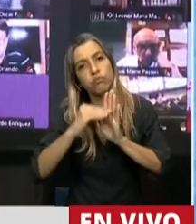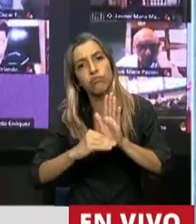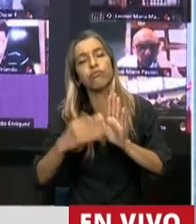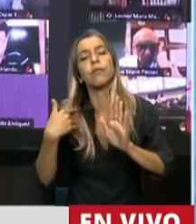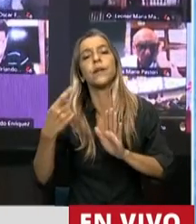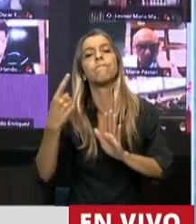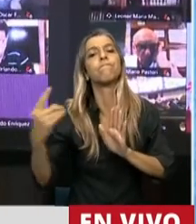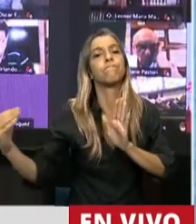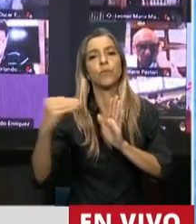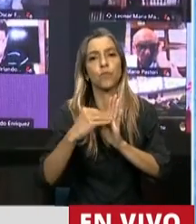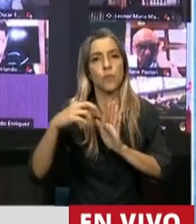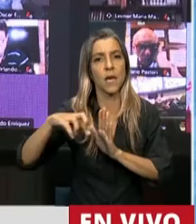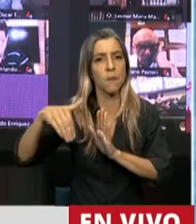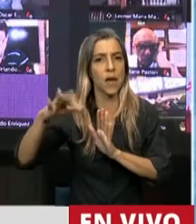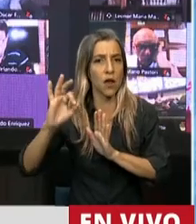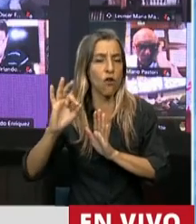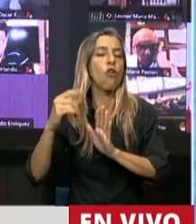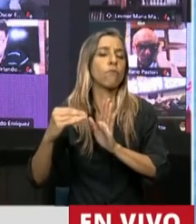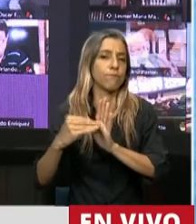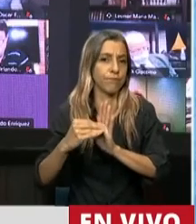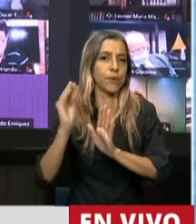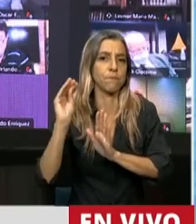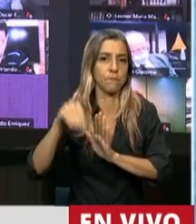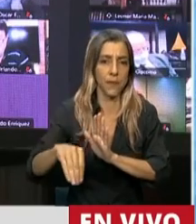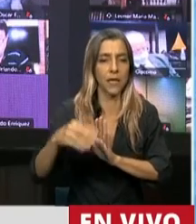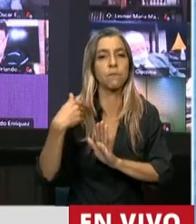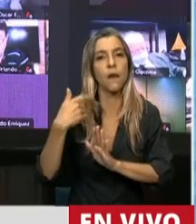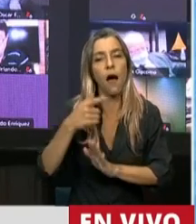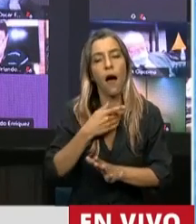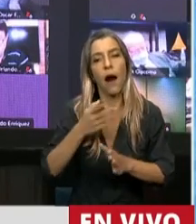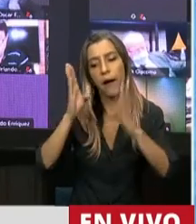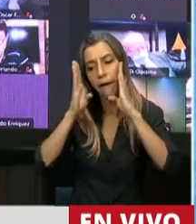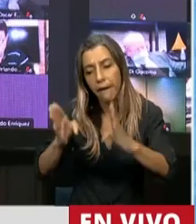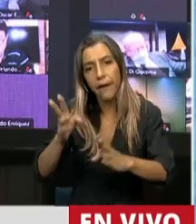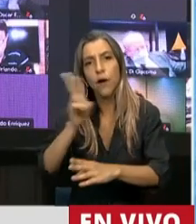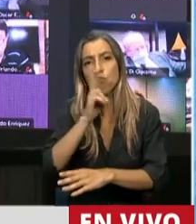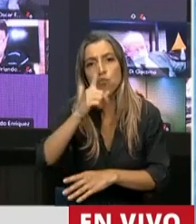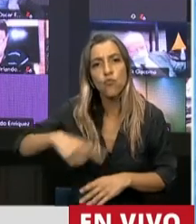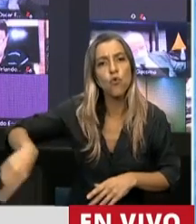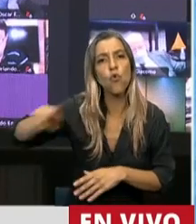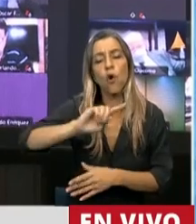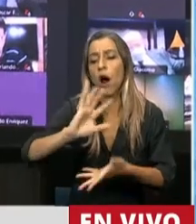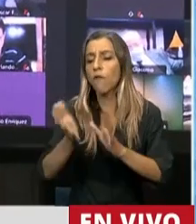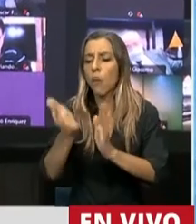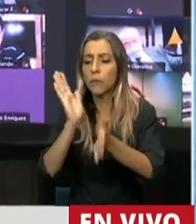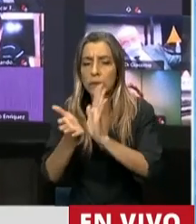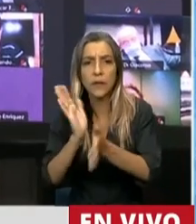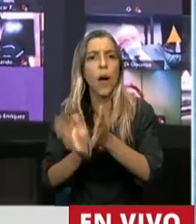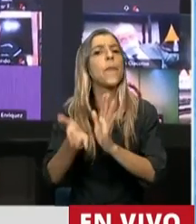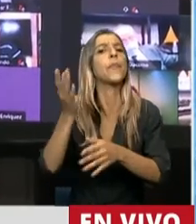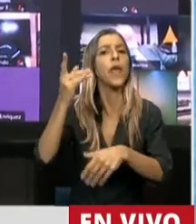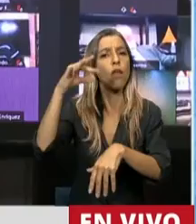género a este programa médico obligatorio, garantizando el abordaje integral en forma preventiva y terapéutica. Señor